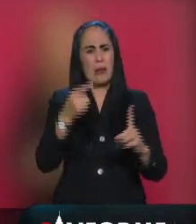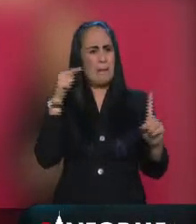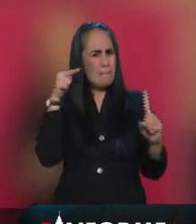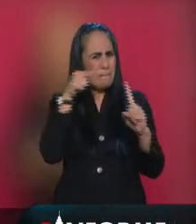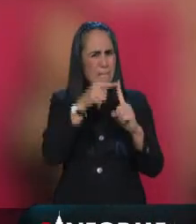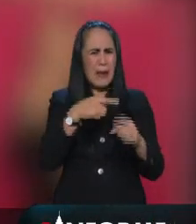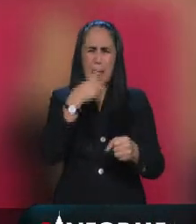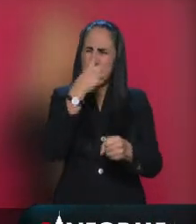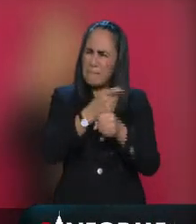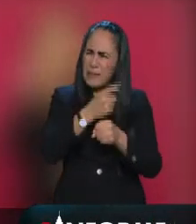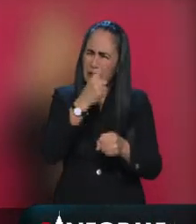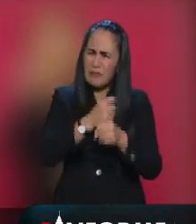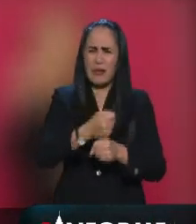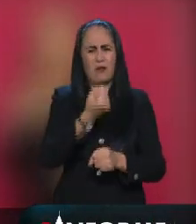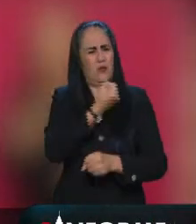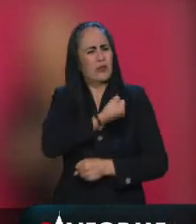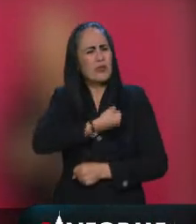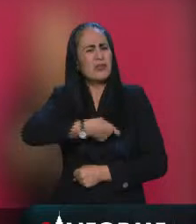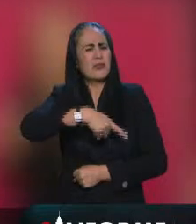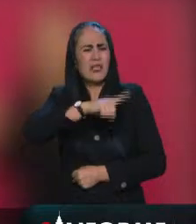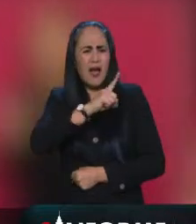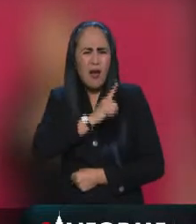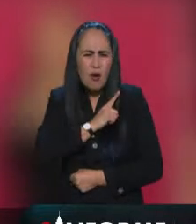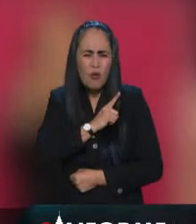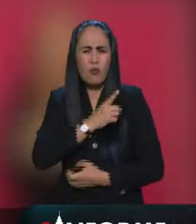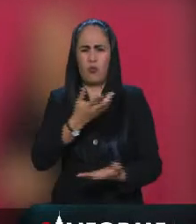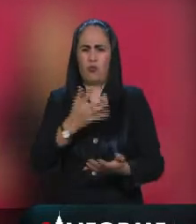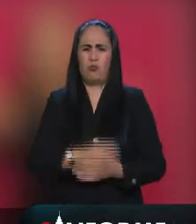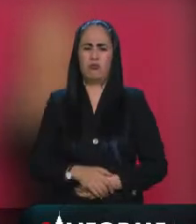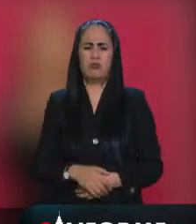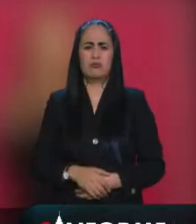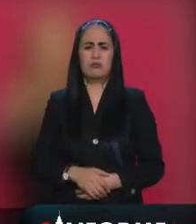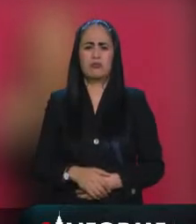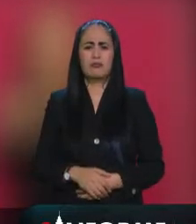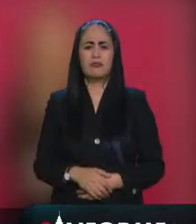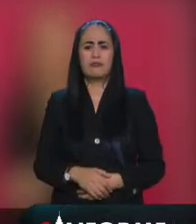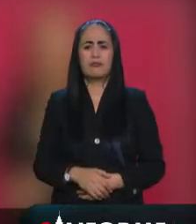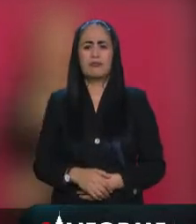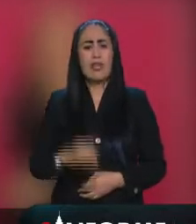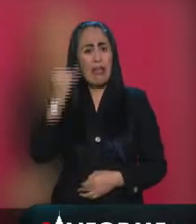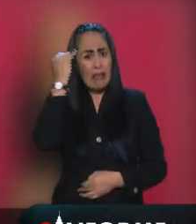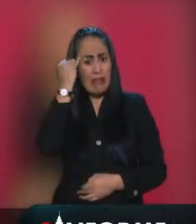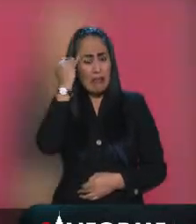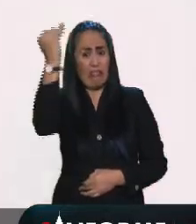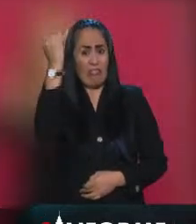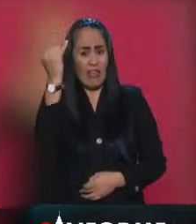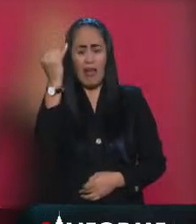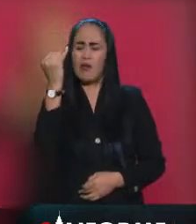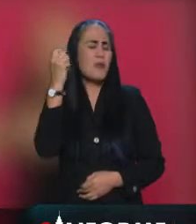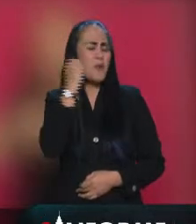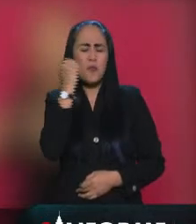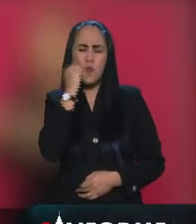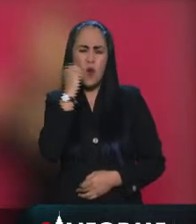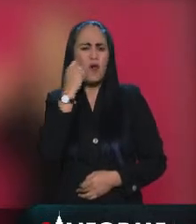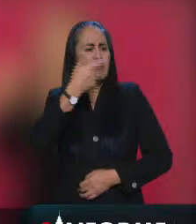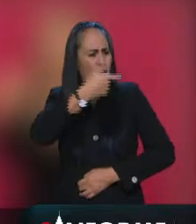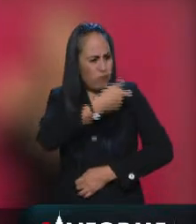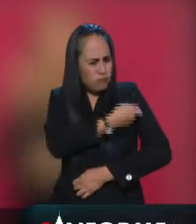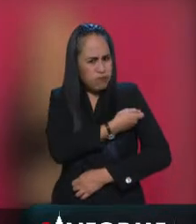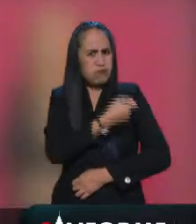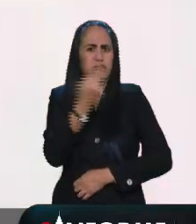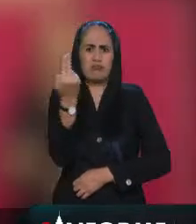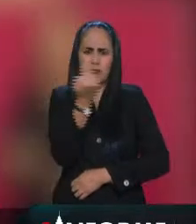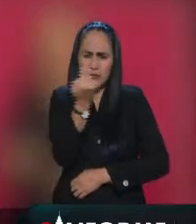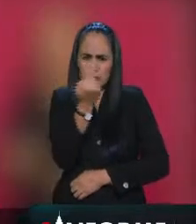debe estar por encima de cualquier ideología. Se trata